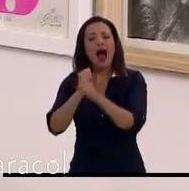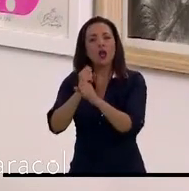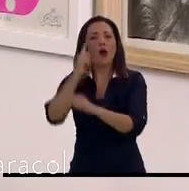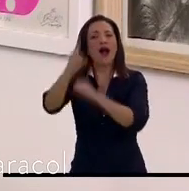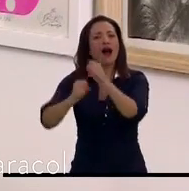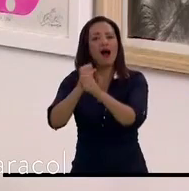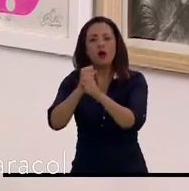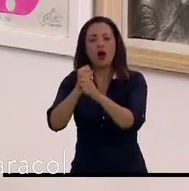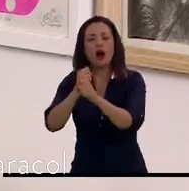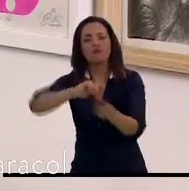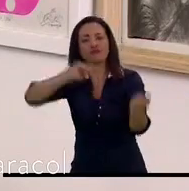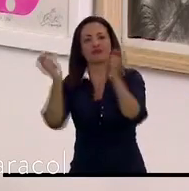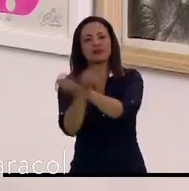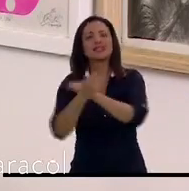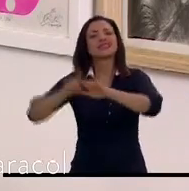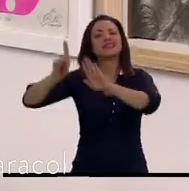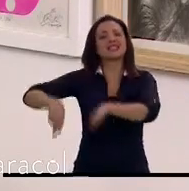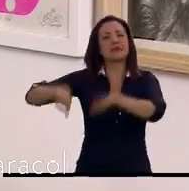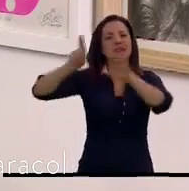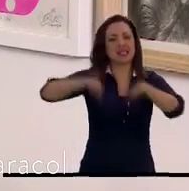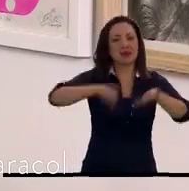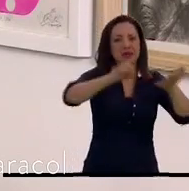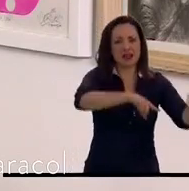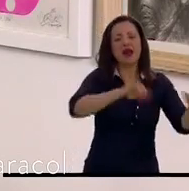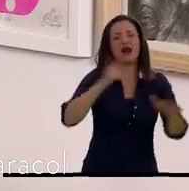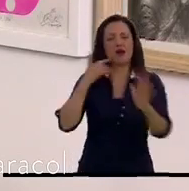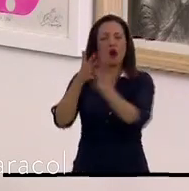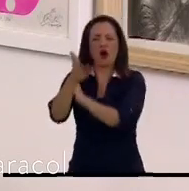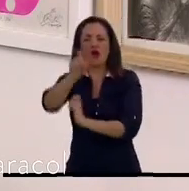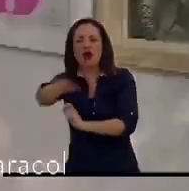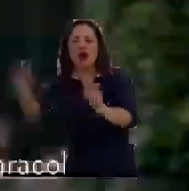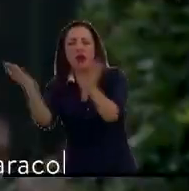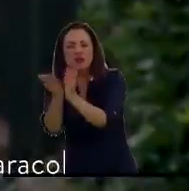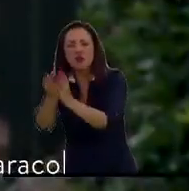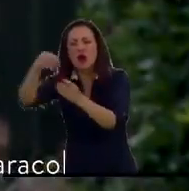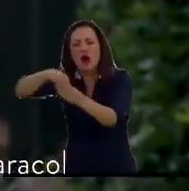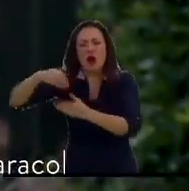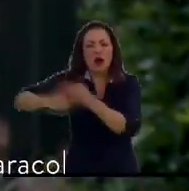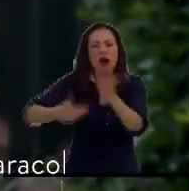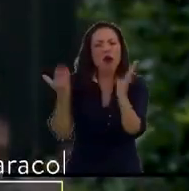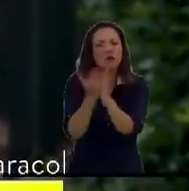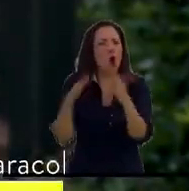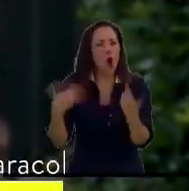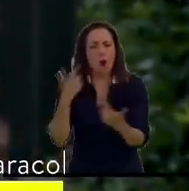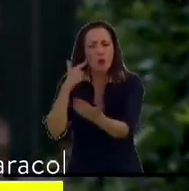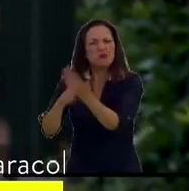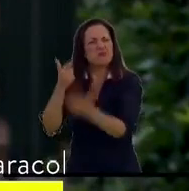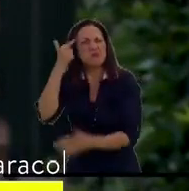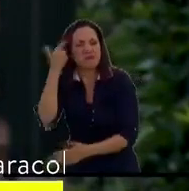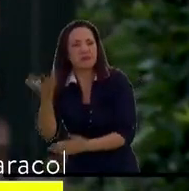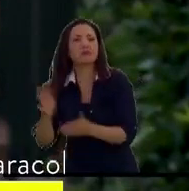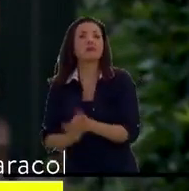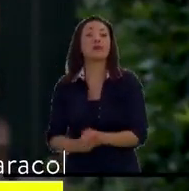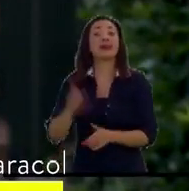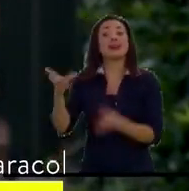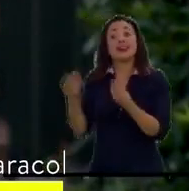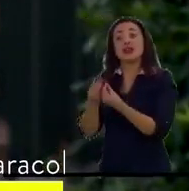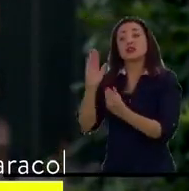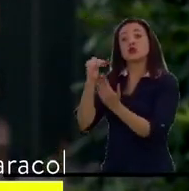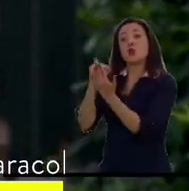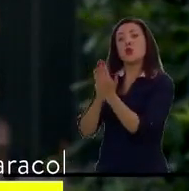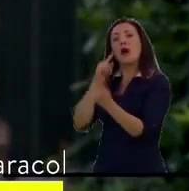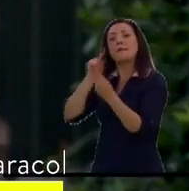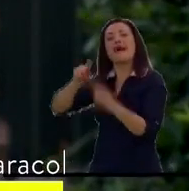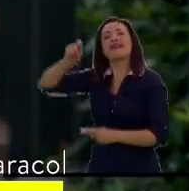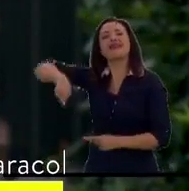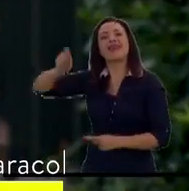que esto implica para los estudiantes y su proceso académico. A partir del mes de agosto el programa de Derecho de la Universidad